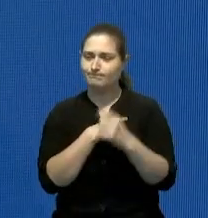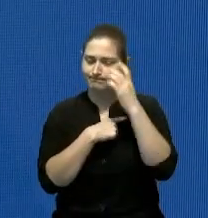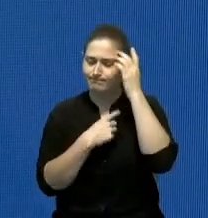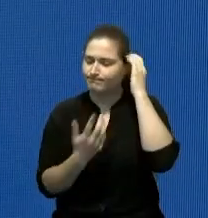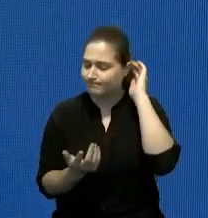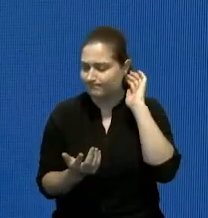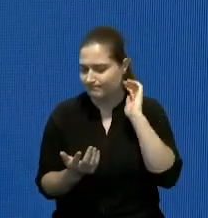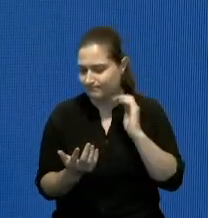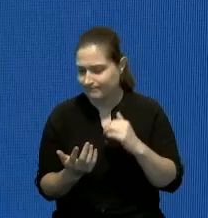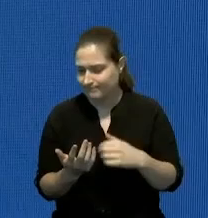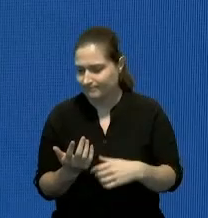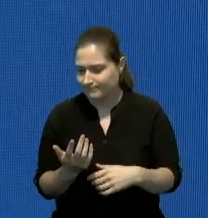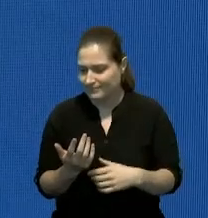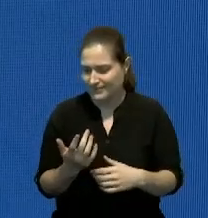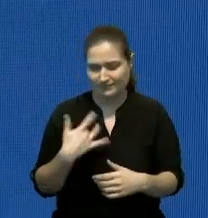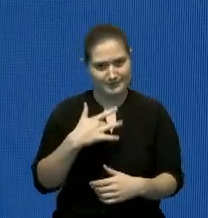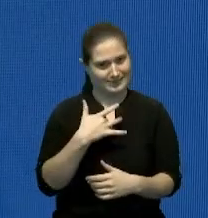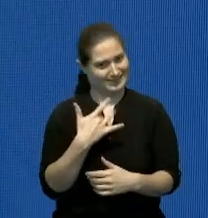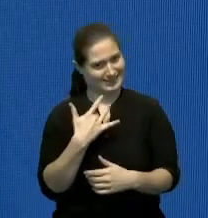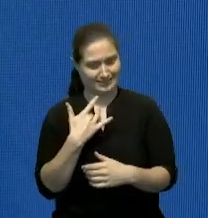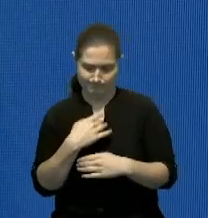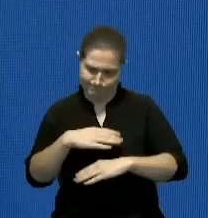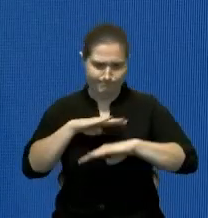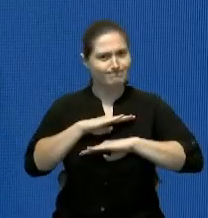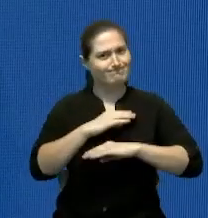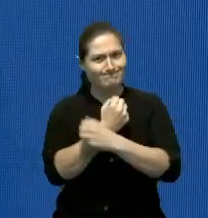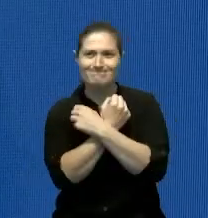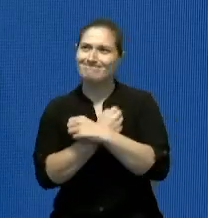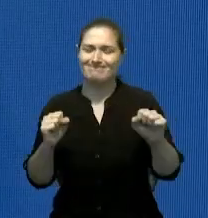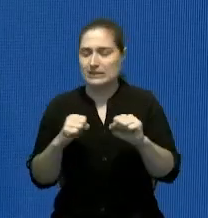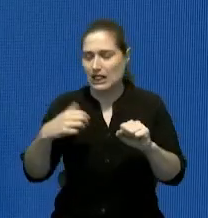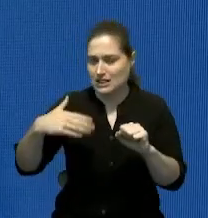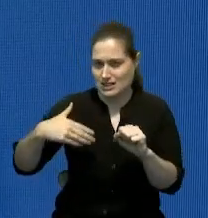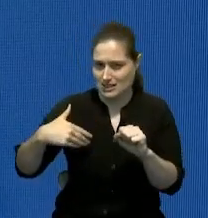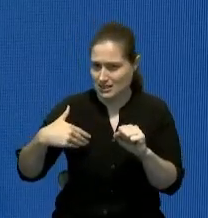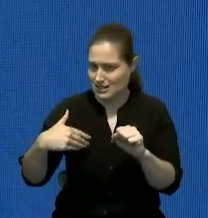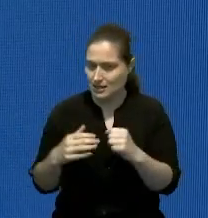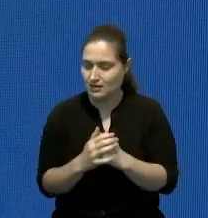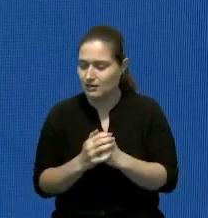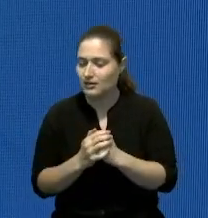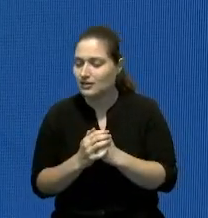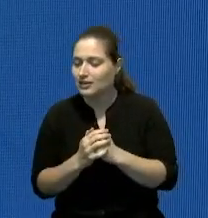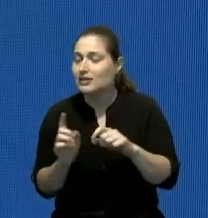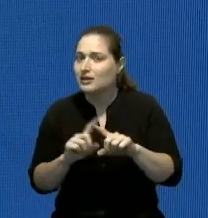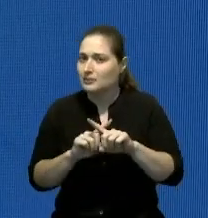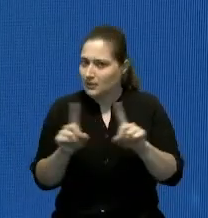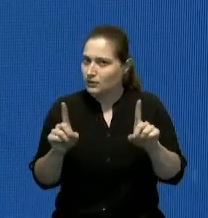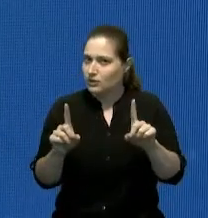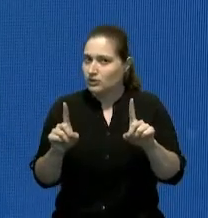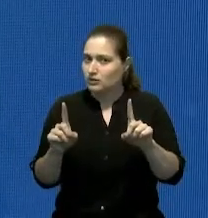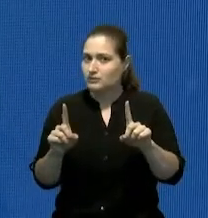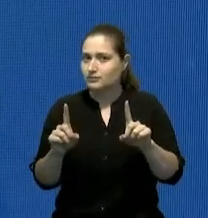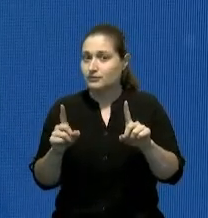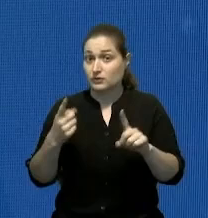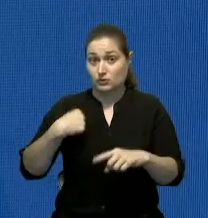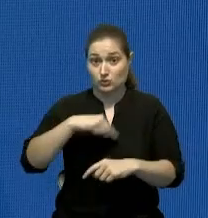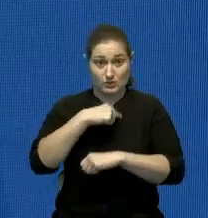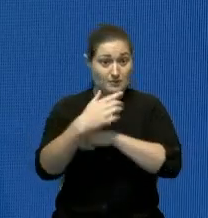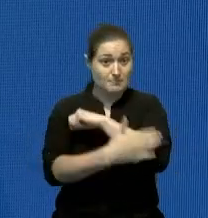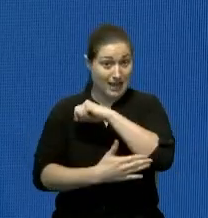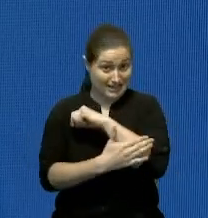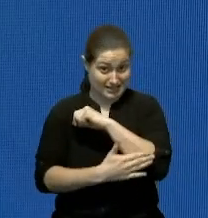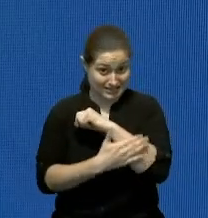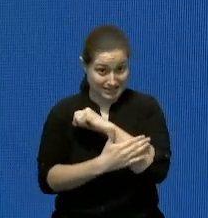no nos sentimos contentos con eso pero somos el país de el menor nivel de homicidios